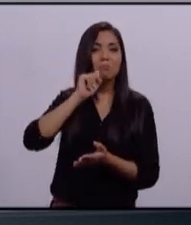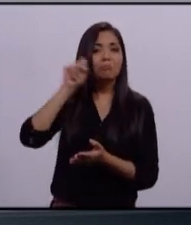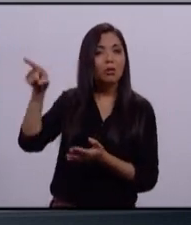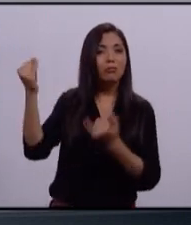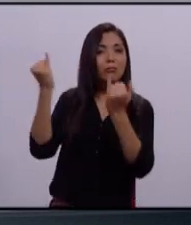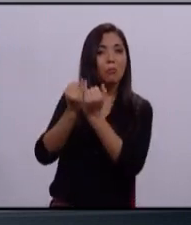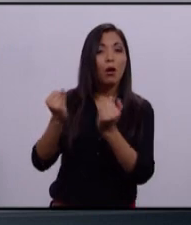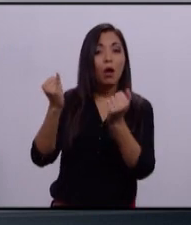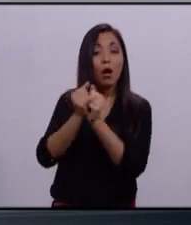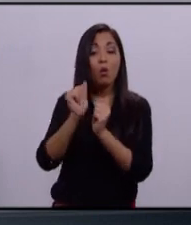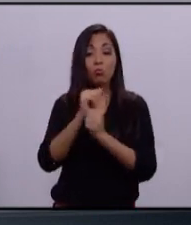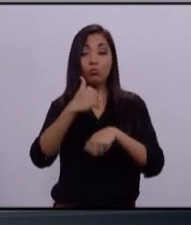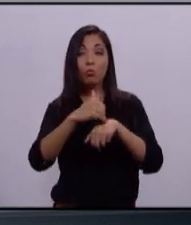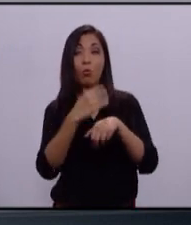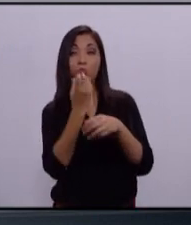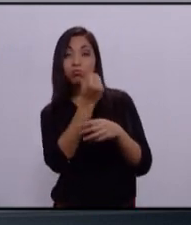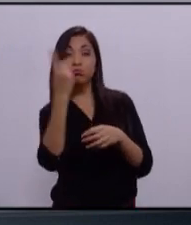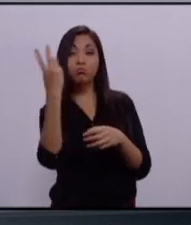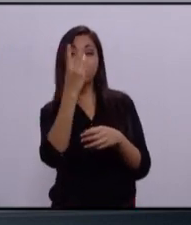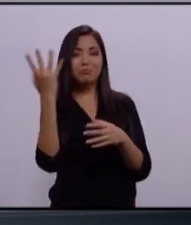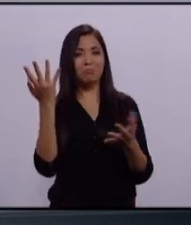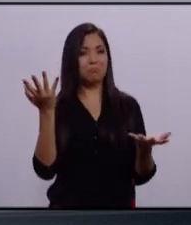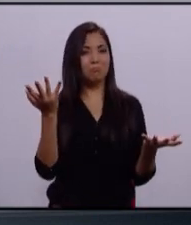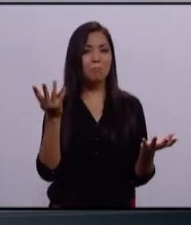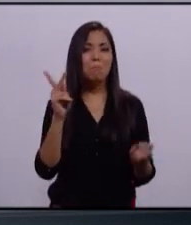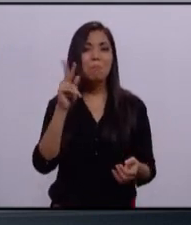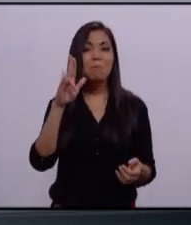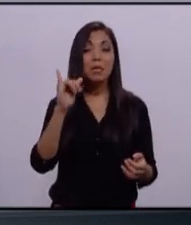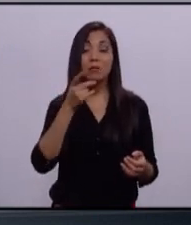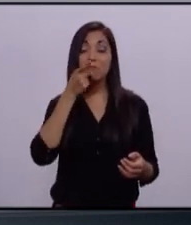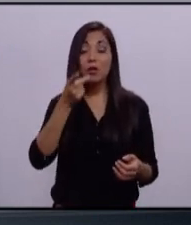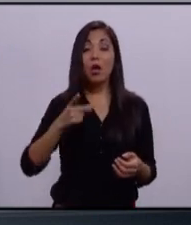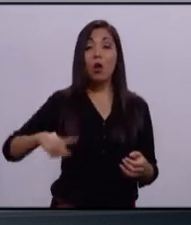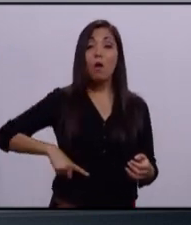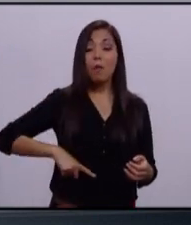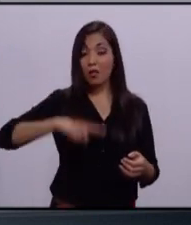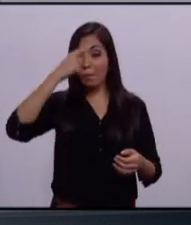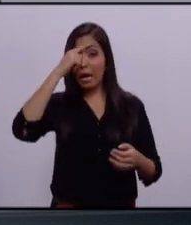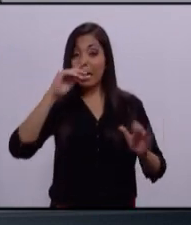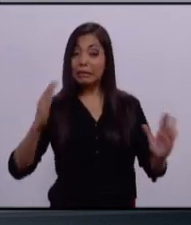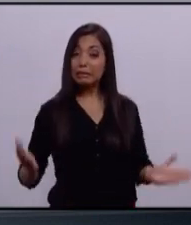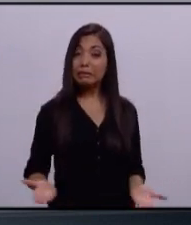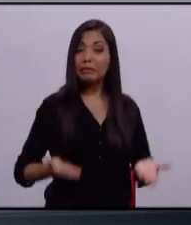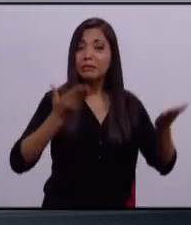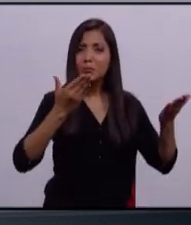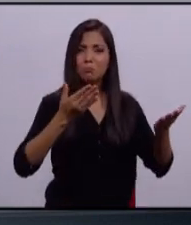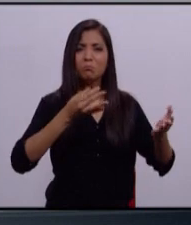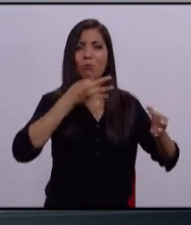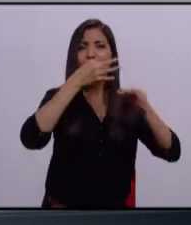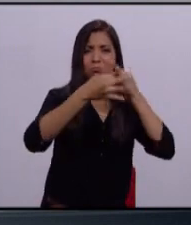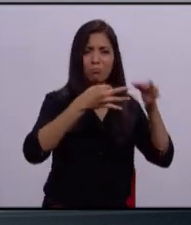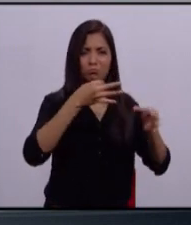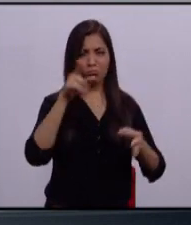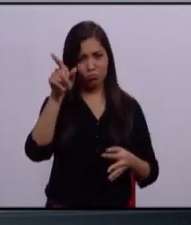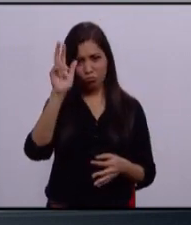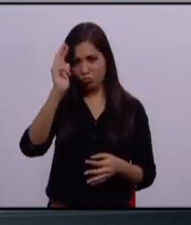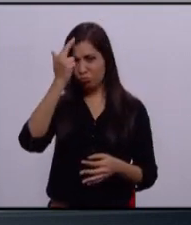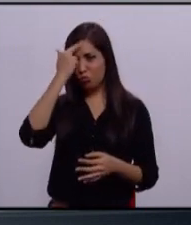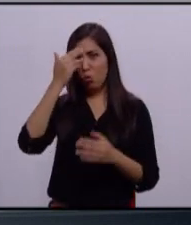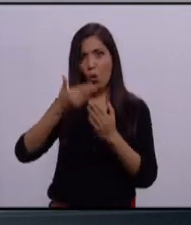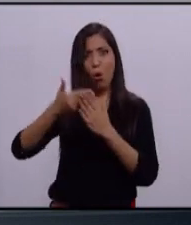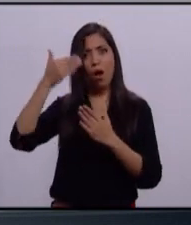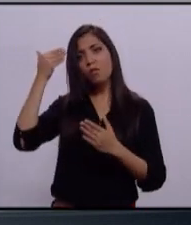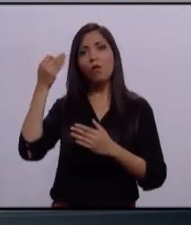cifras oficiales. Cuando el candidato del PRI habla de gobiernos promotores, no recuerda, por ejemplo, que él, como